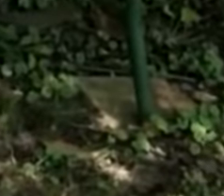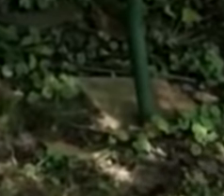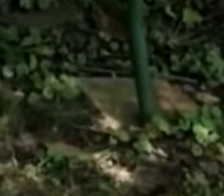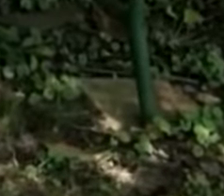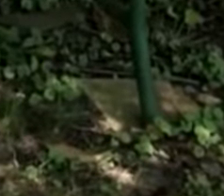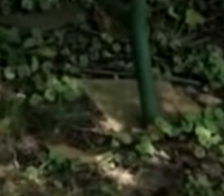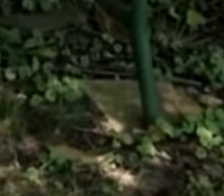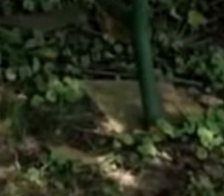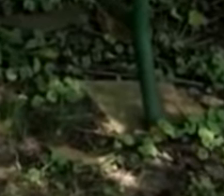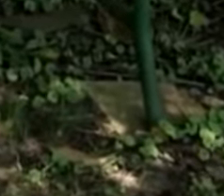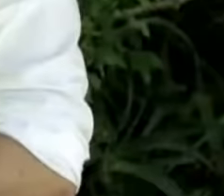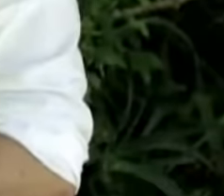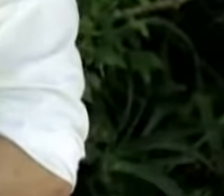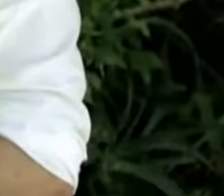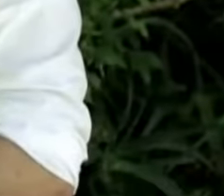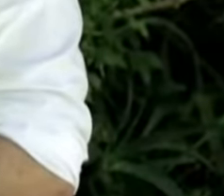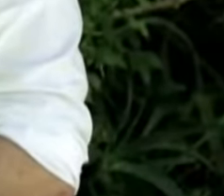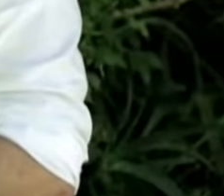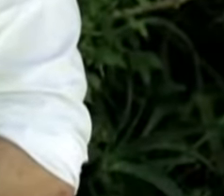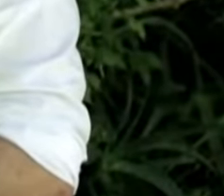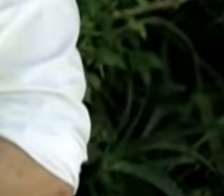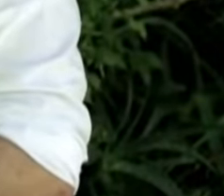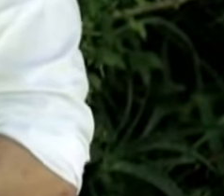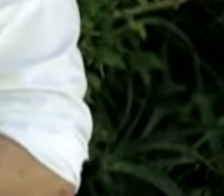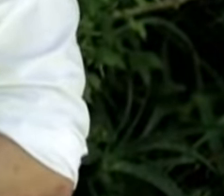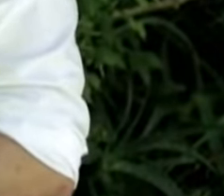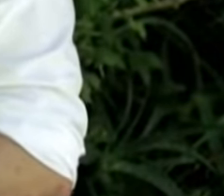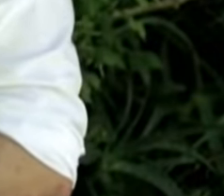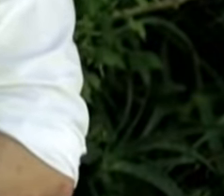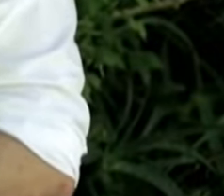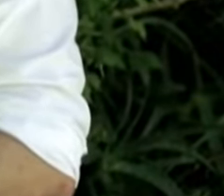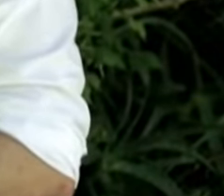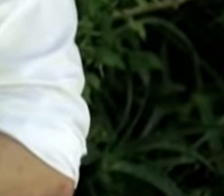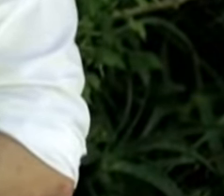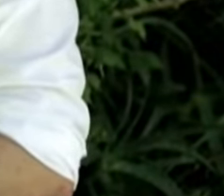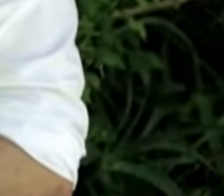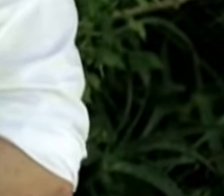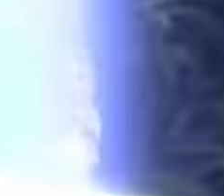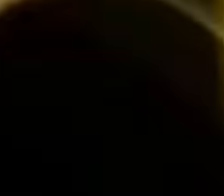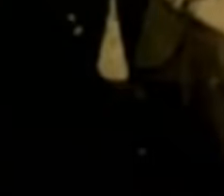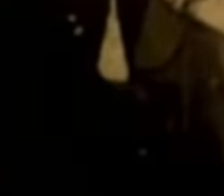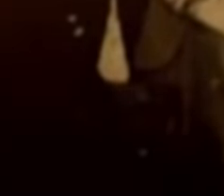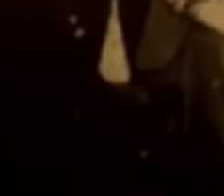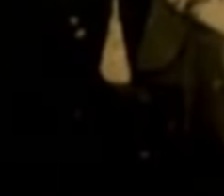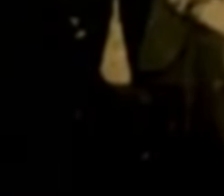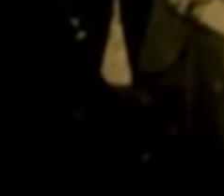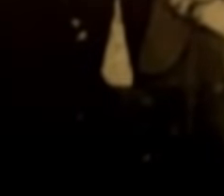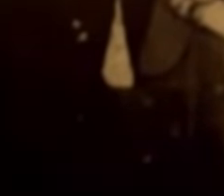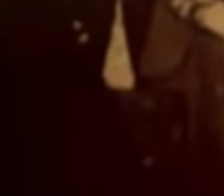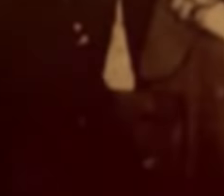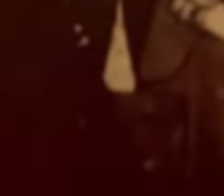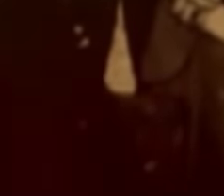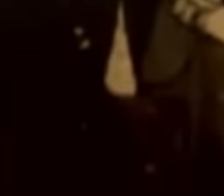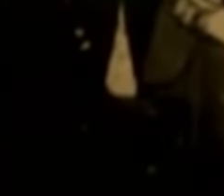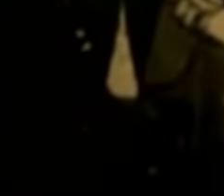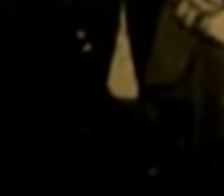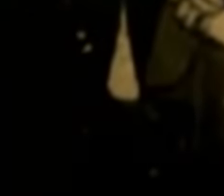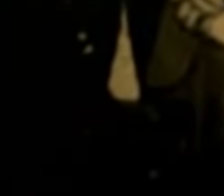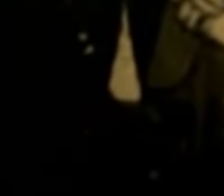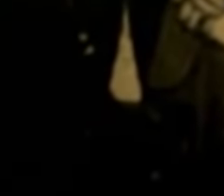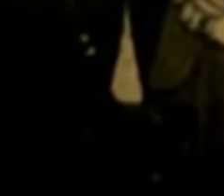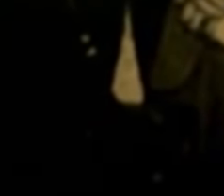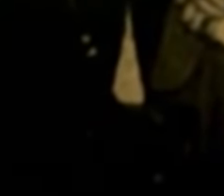Es muy emblemático este lugar. Estamos en el banco en el cual fue restaurado. Donde Eduardo Víctor Aedo